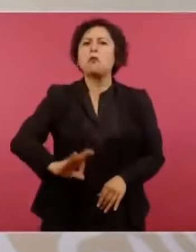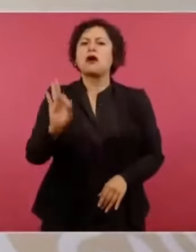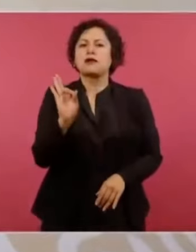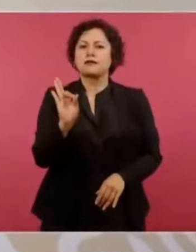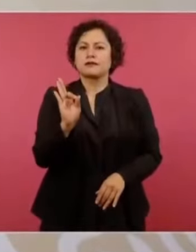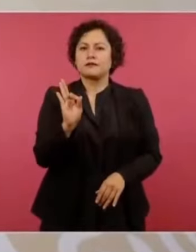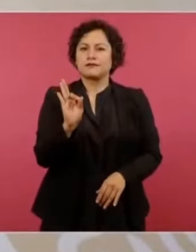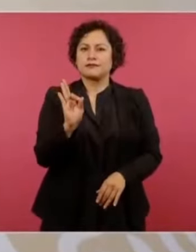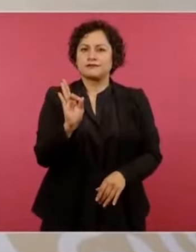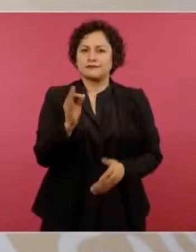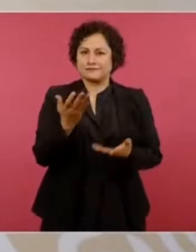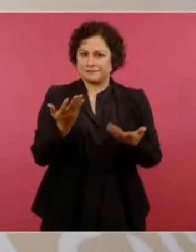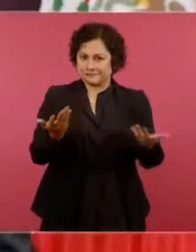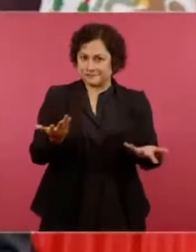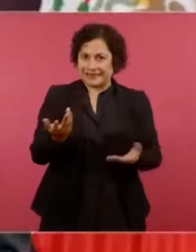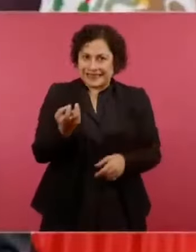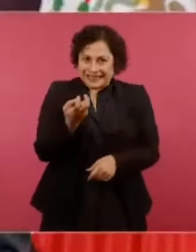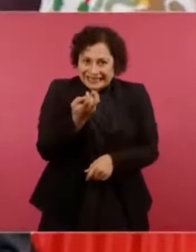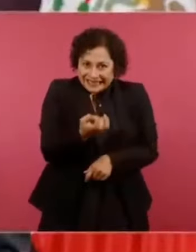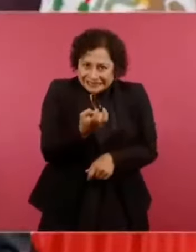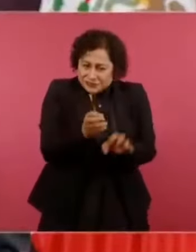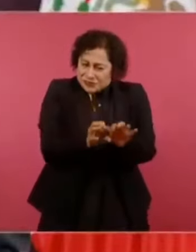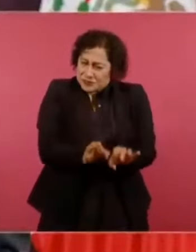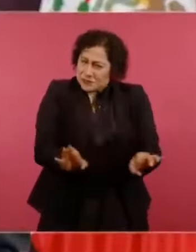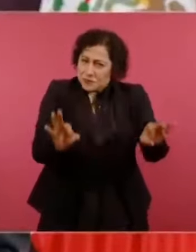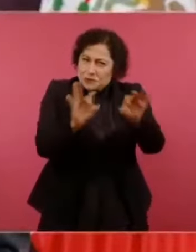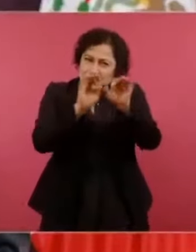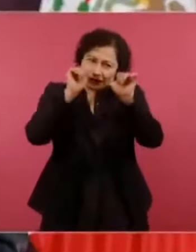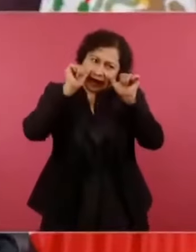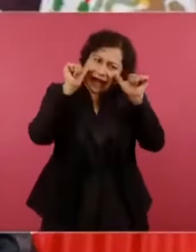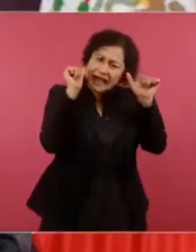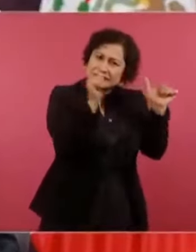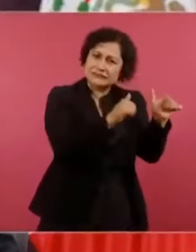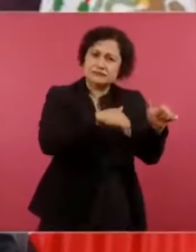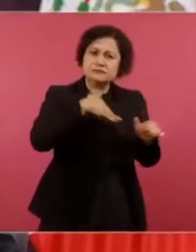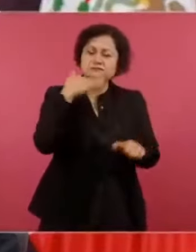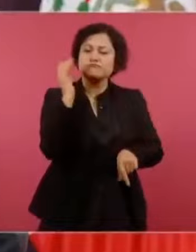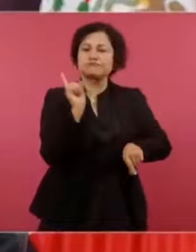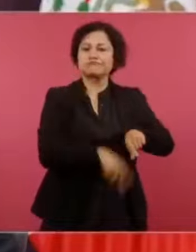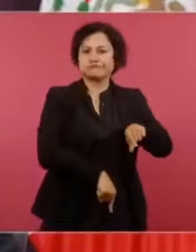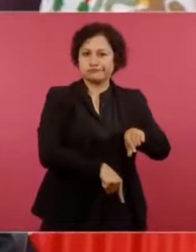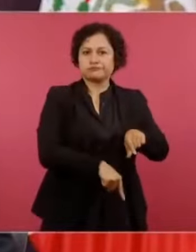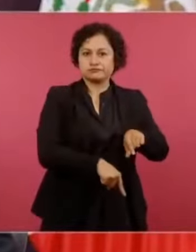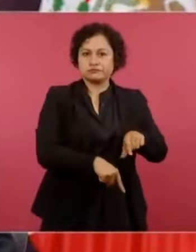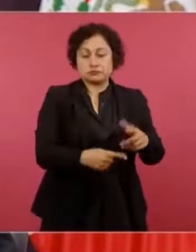para un buen gobierno